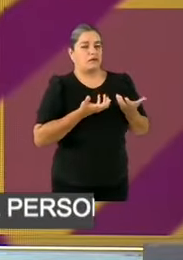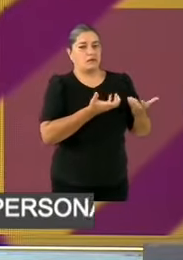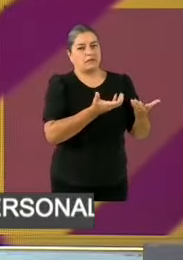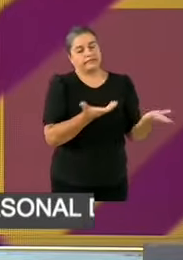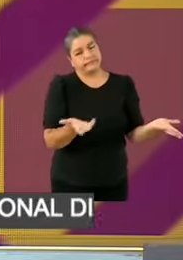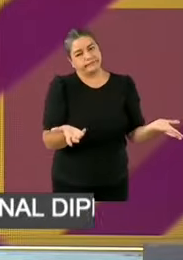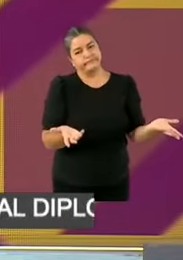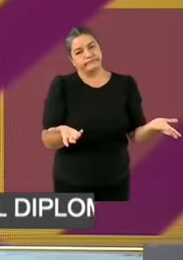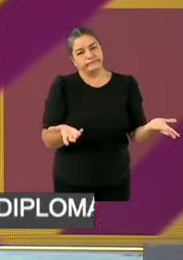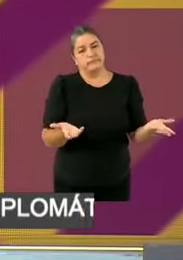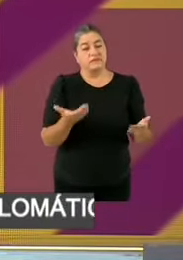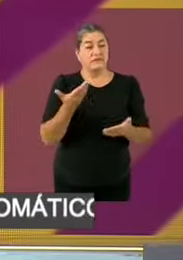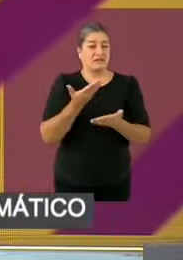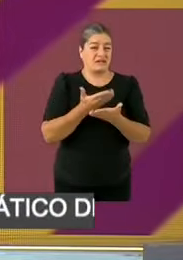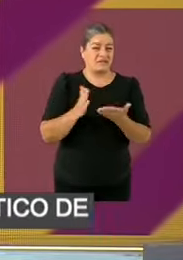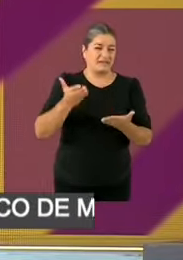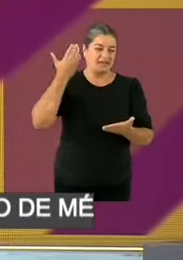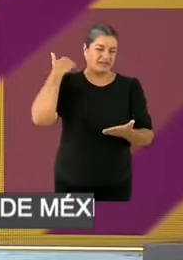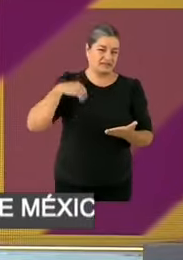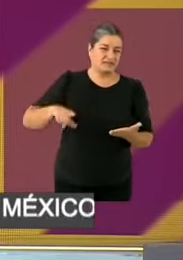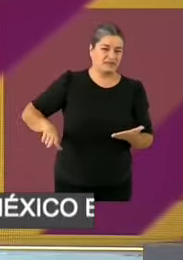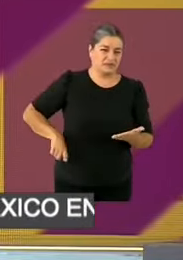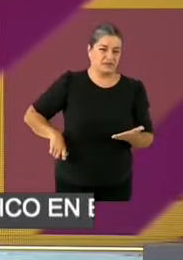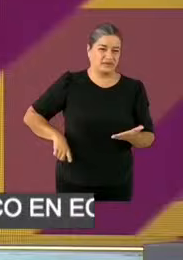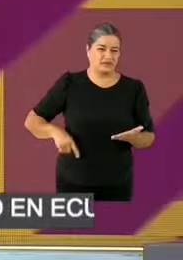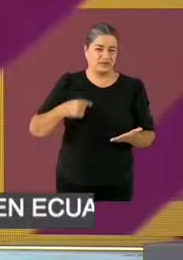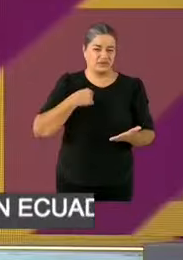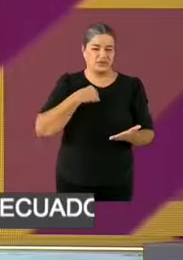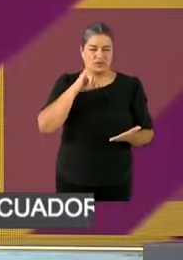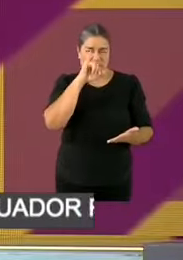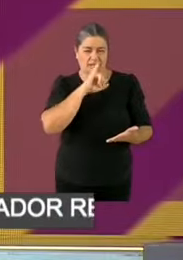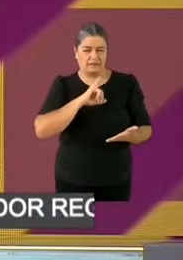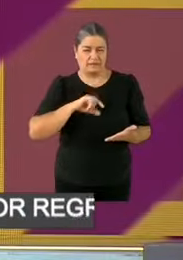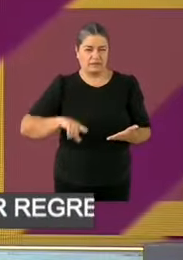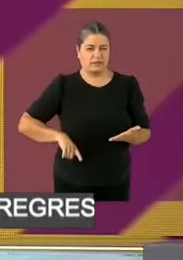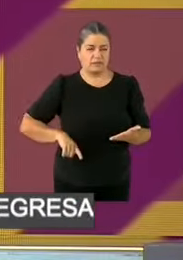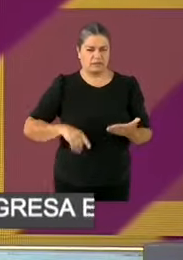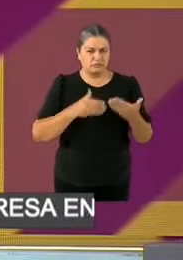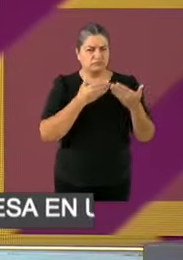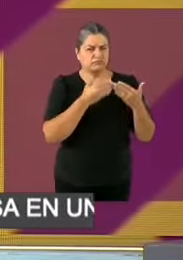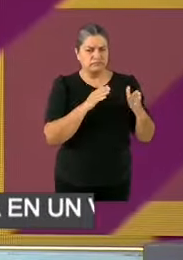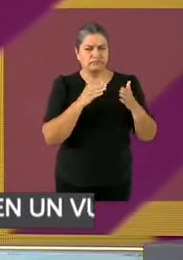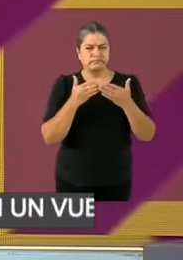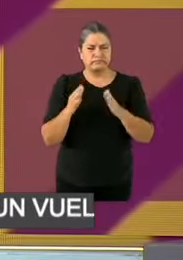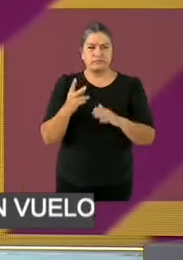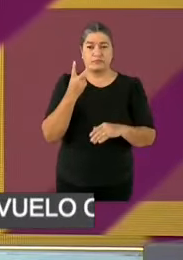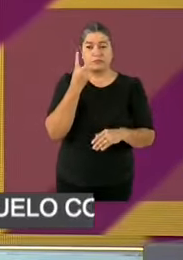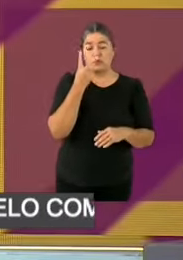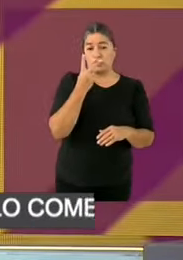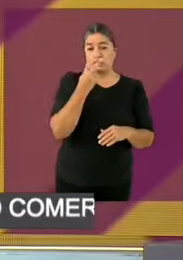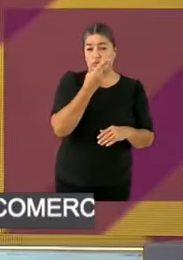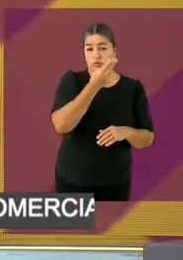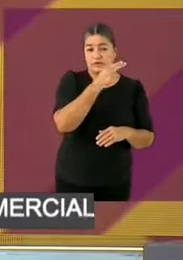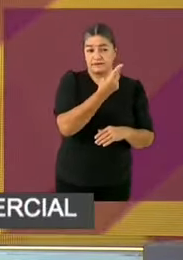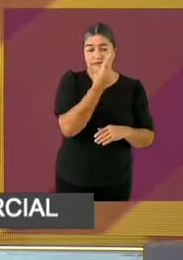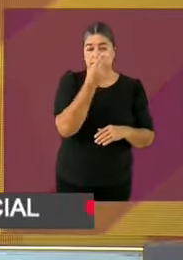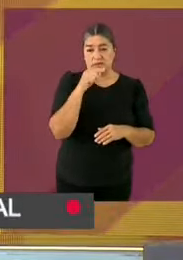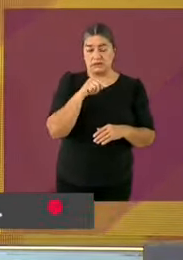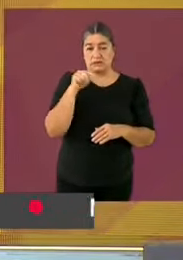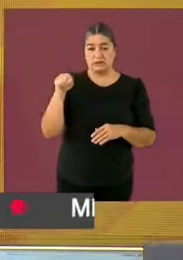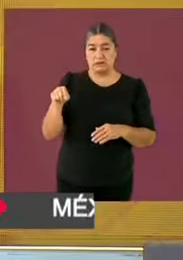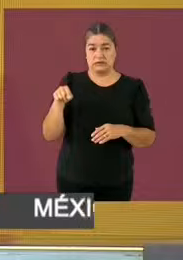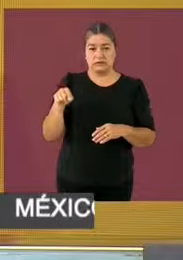públicas, la Rosario Castellanos y la Universidad de la Salud. Y con excelentes resultados. Hoy 50.000 jóvenes